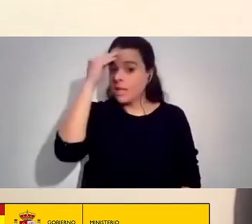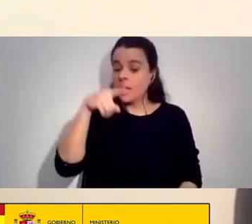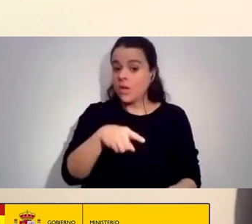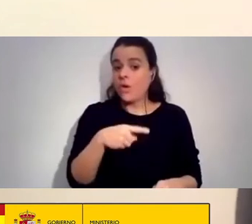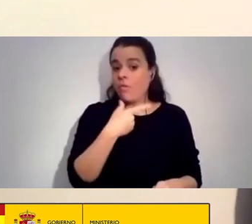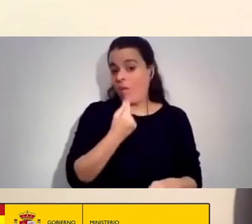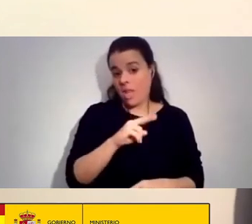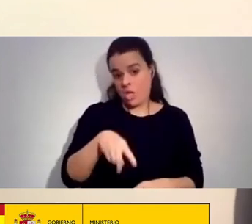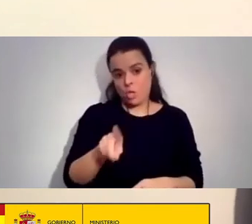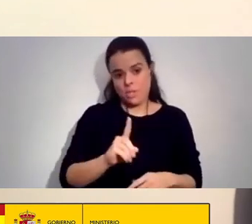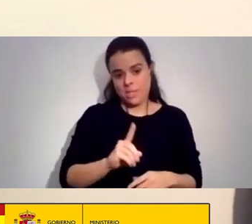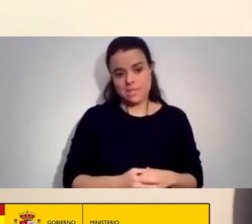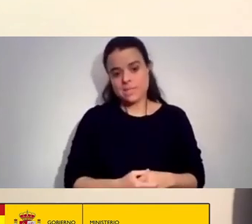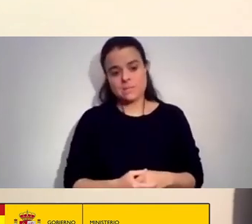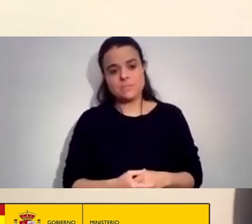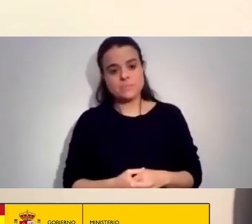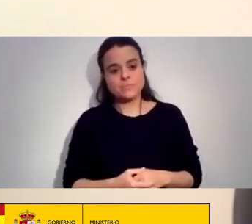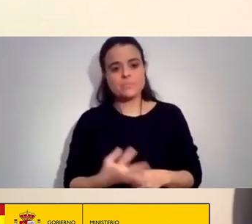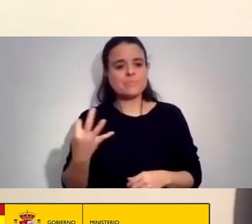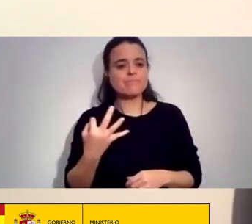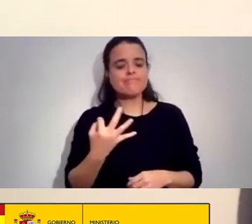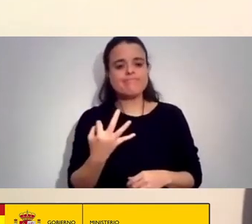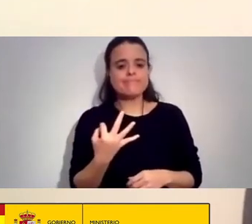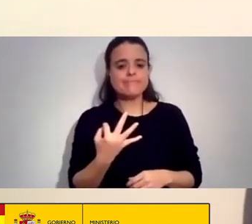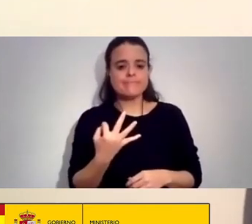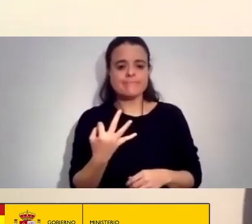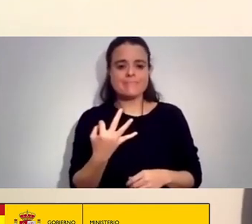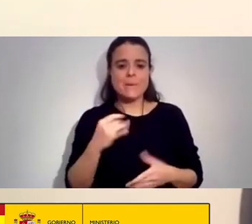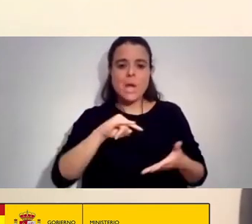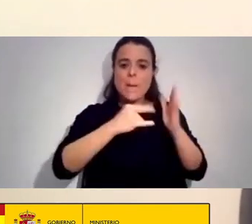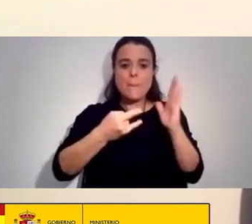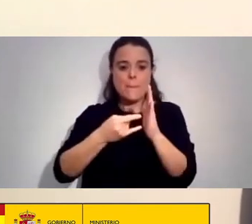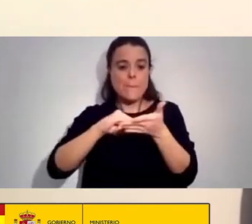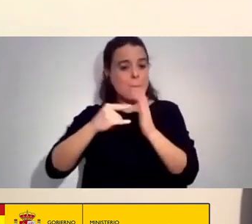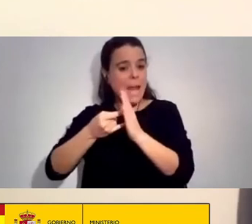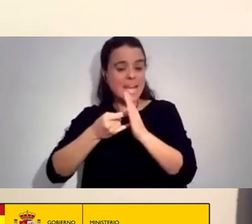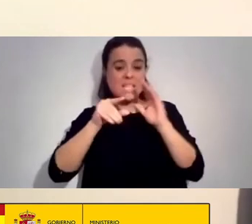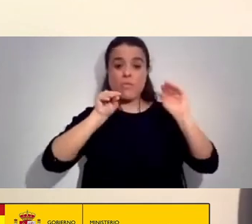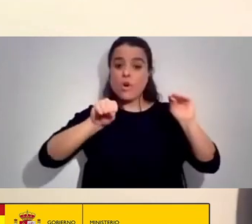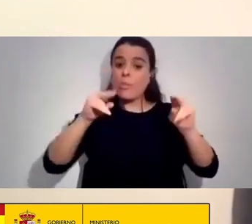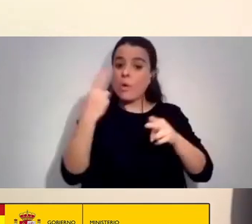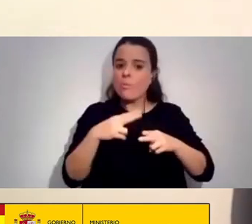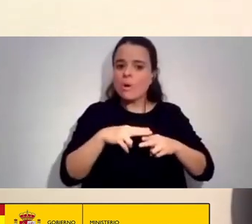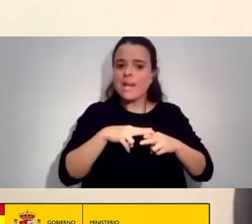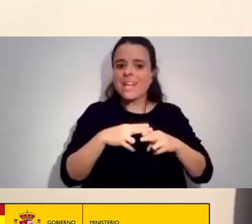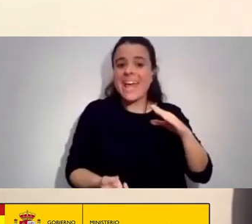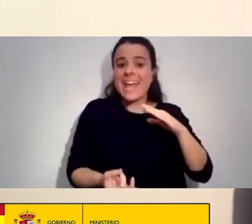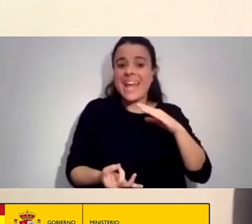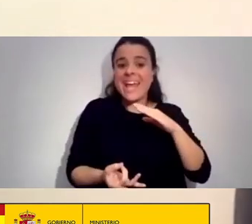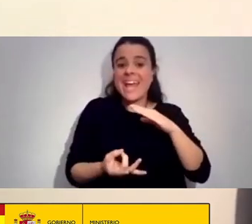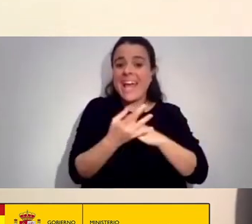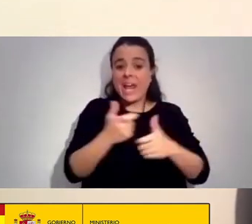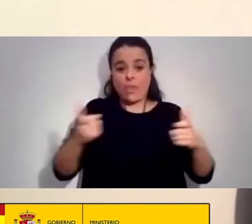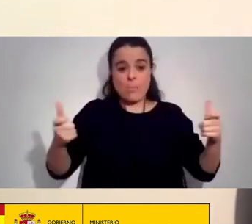Y Tiene Que Ser Parte De Todos Los Planes De Formación Y Política Y Crecimiento De Movimientos De Todos Los Partidos